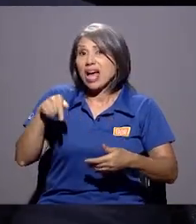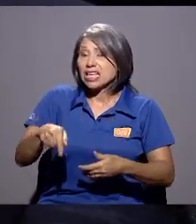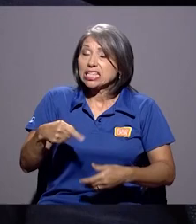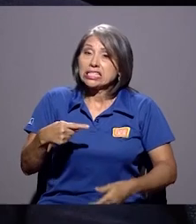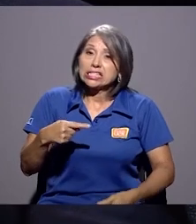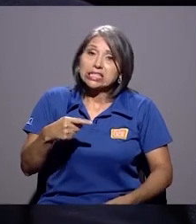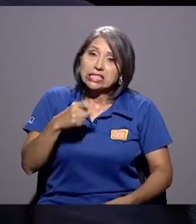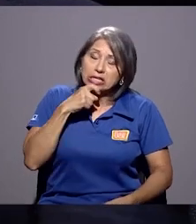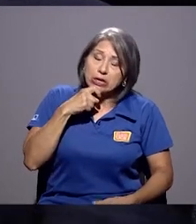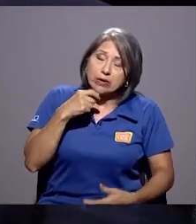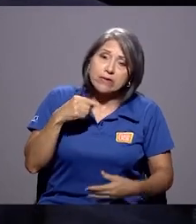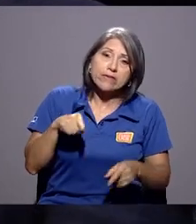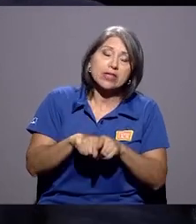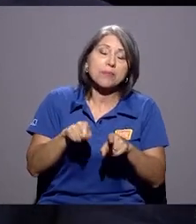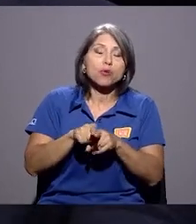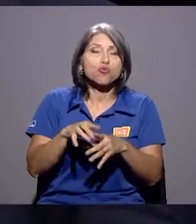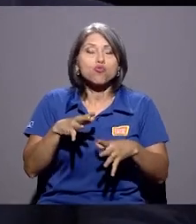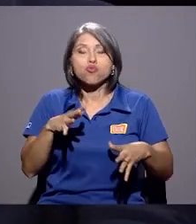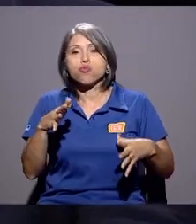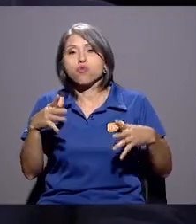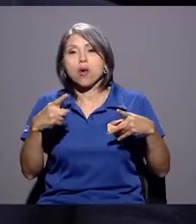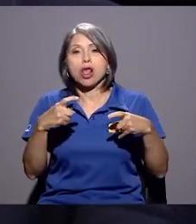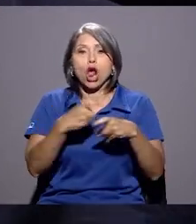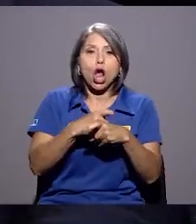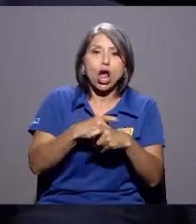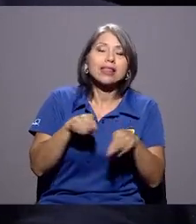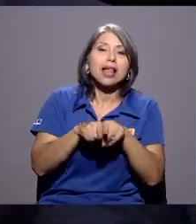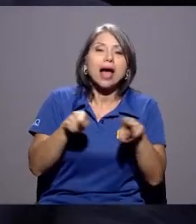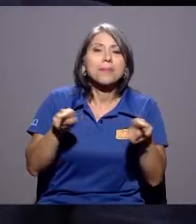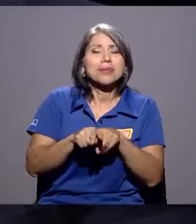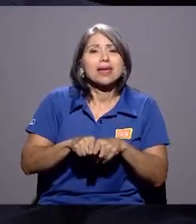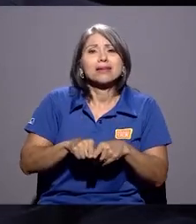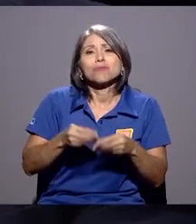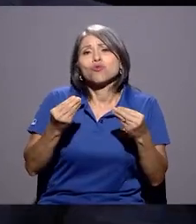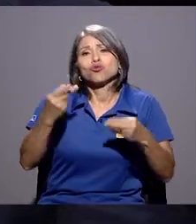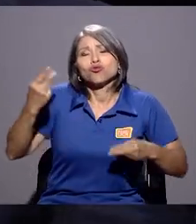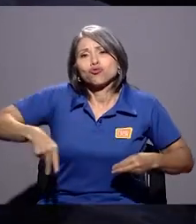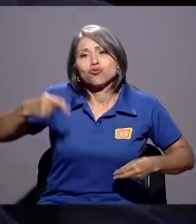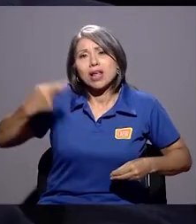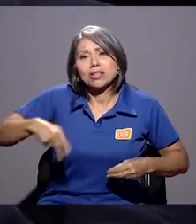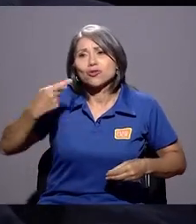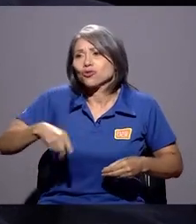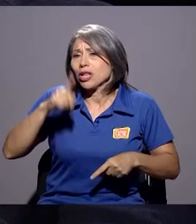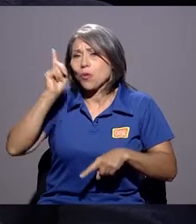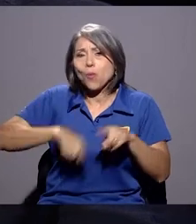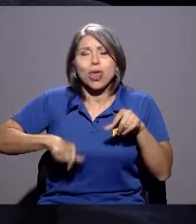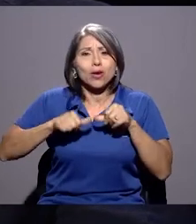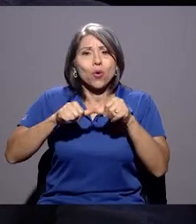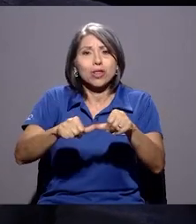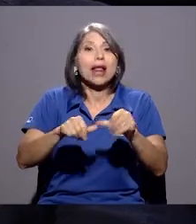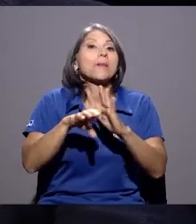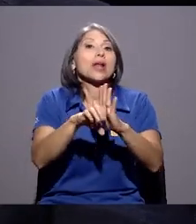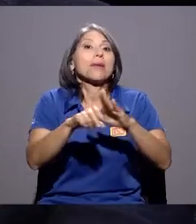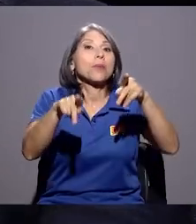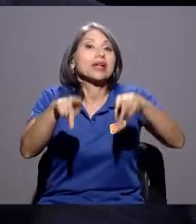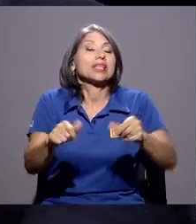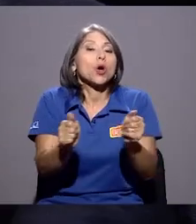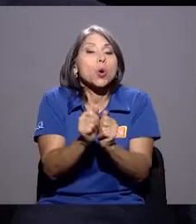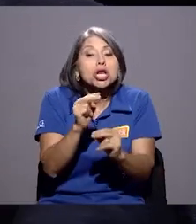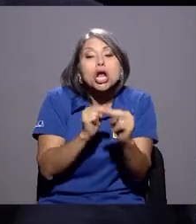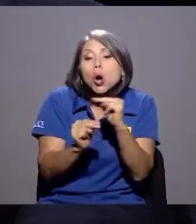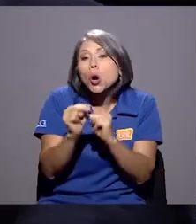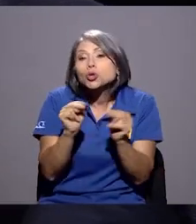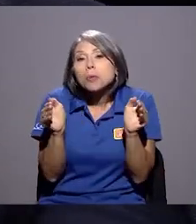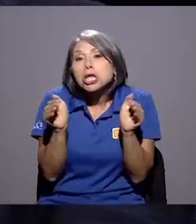alto y por el otro lado, hay riesgos enormes de quedarse en el camino. Entonces, la gente que tiene un negocito, que tenía